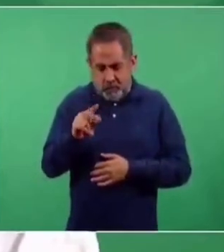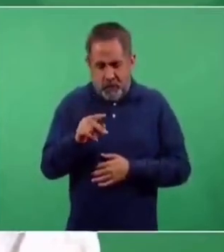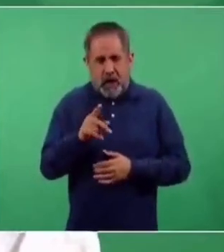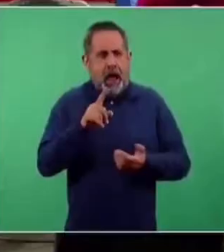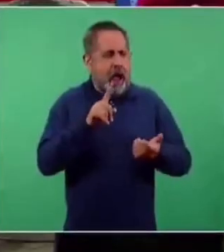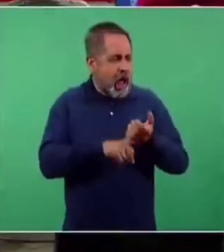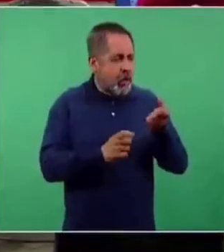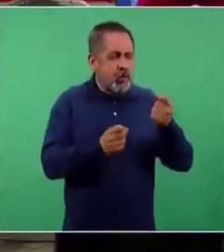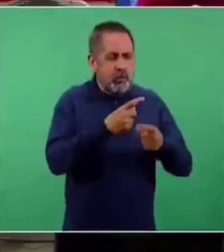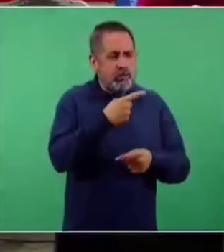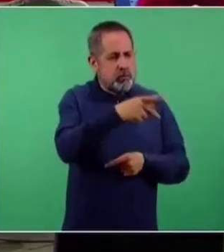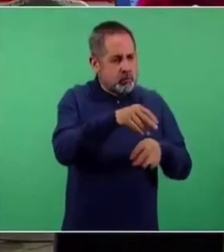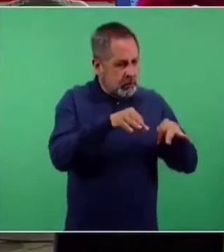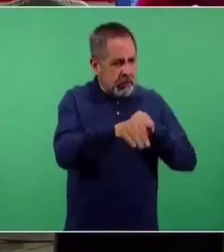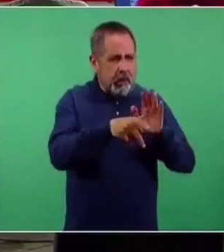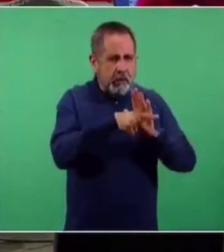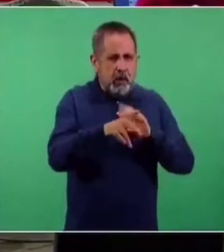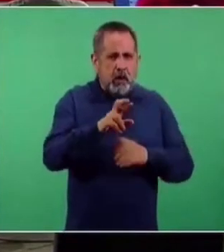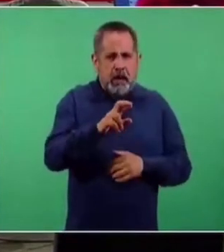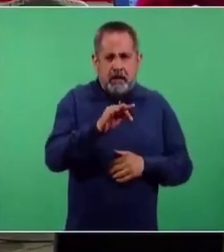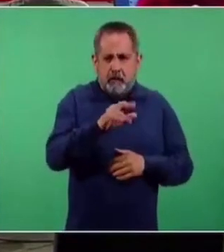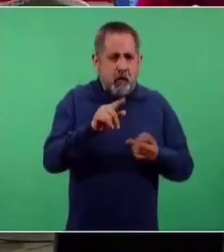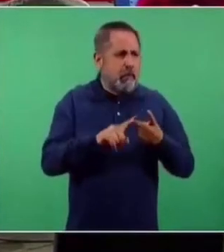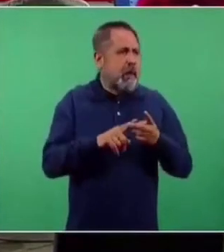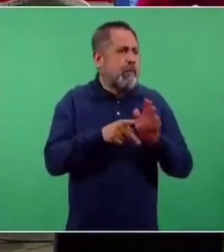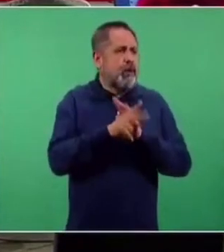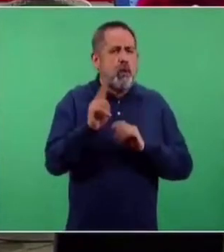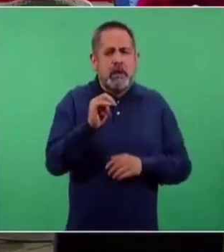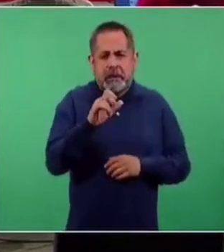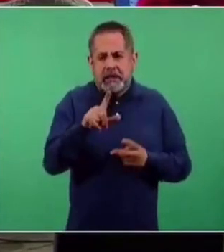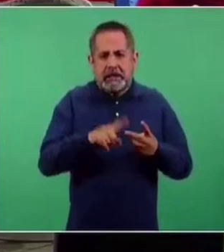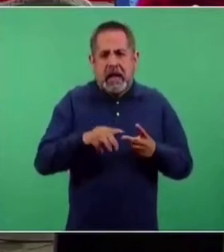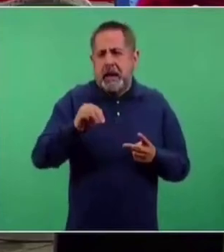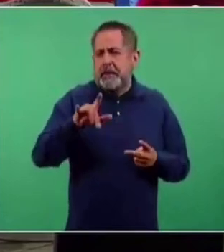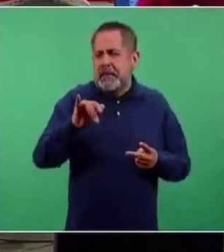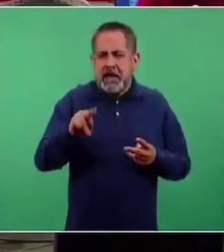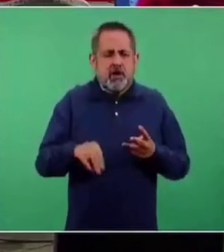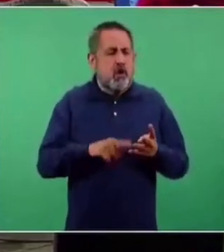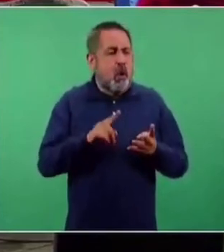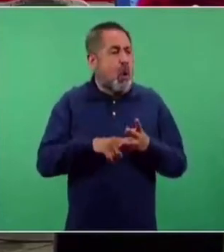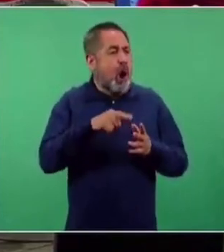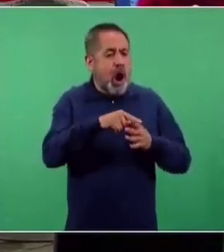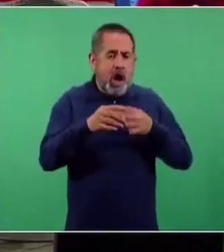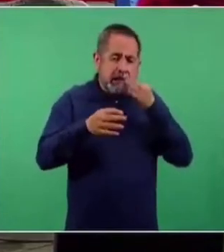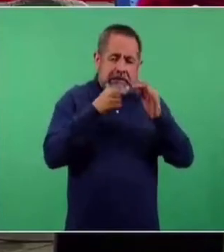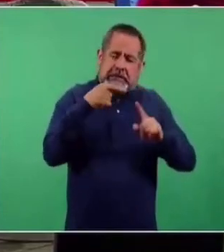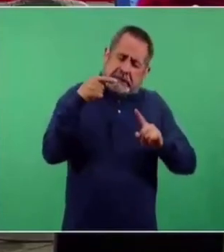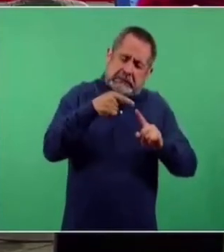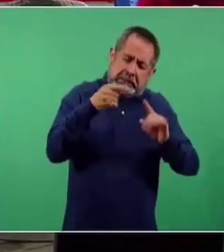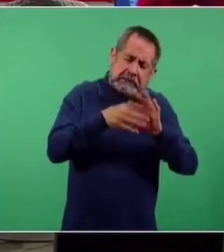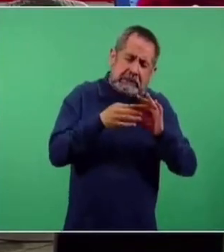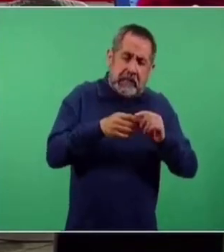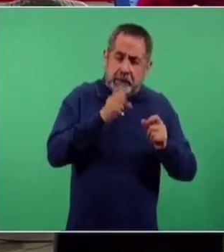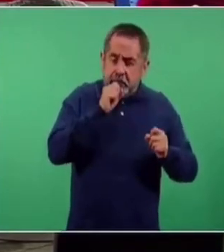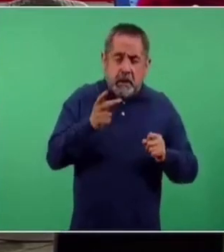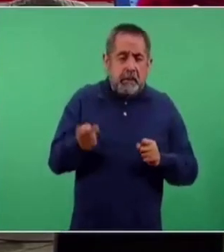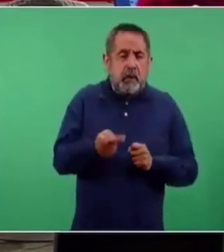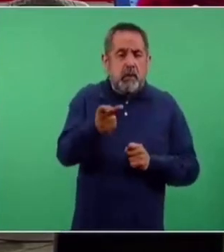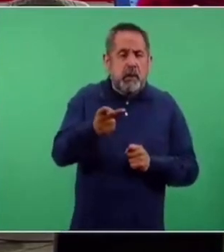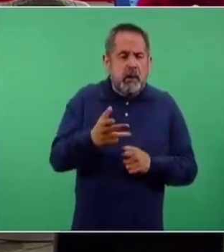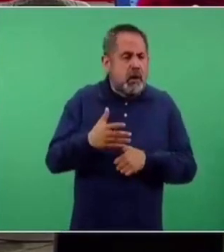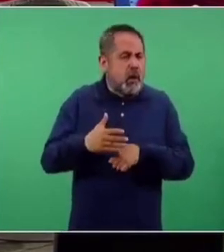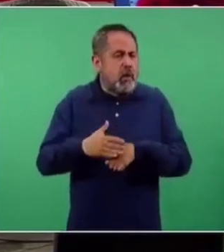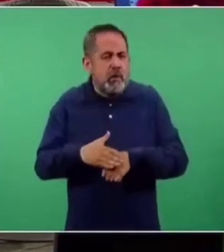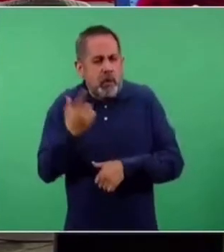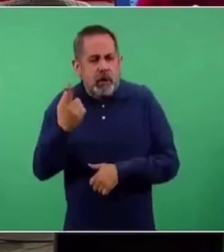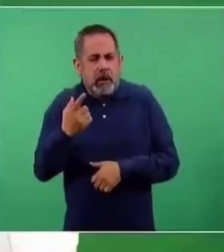incluido el periódico donde usted trabaja, Reforma, El Universal, Milenio, han hecho un énfasis a la pregunta de por